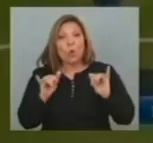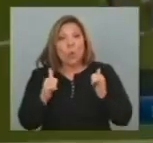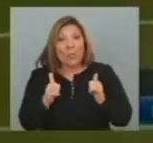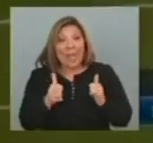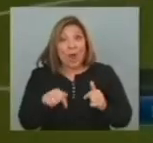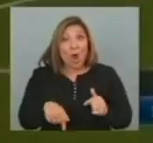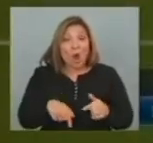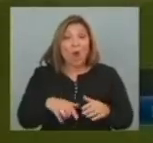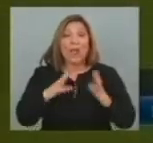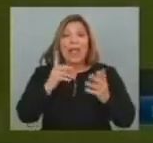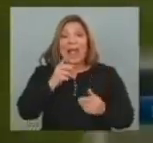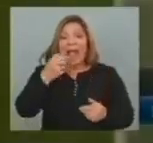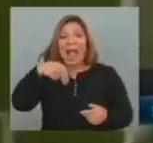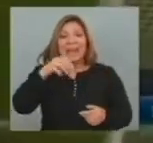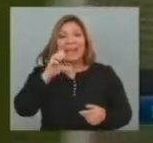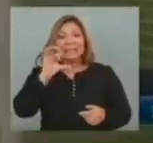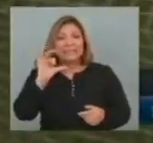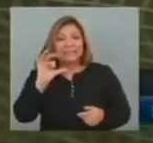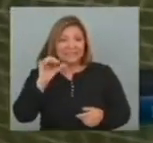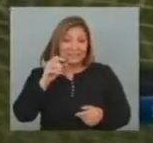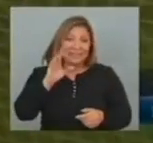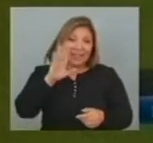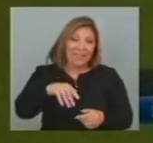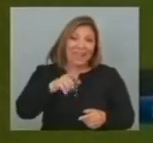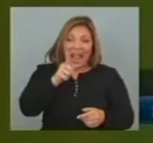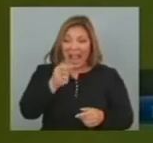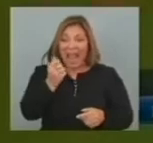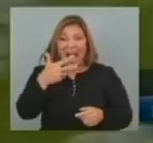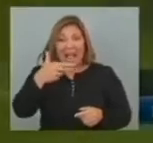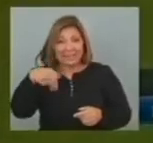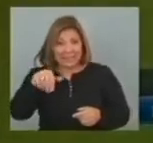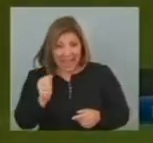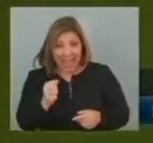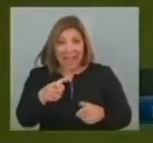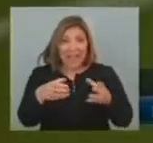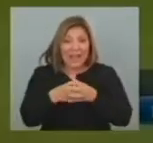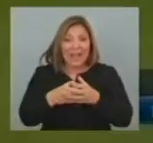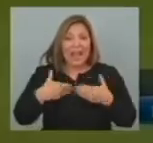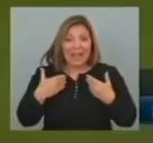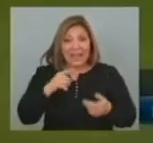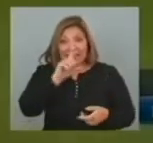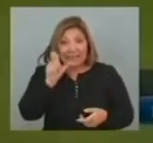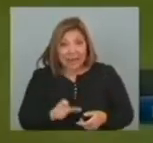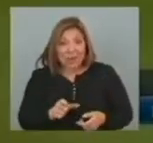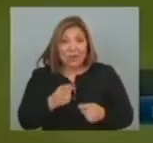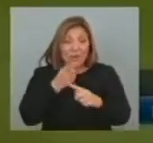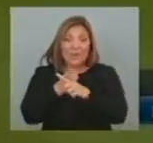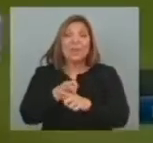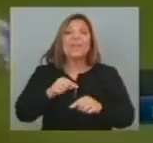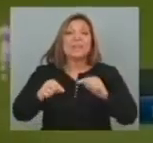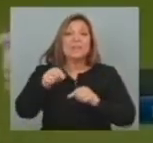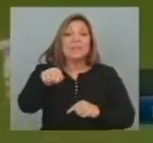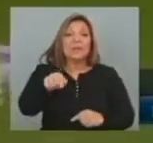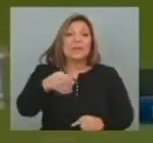jornada El ganés Kevin Prince Boateng Hizo dos tantos En el partido El equipo de Alegria El italiano Frente al equipo Que dirige